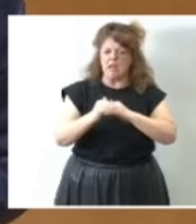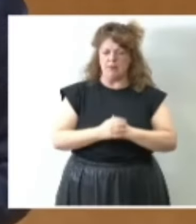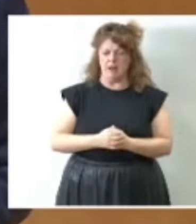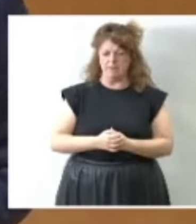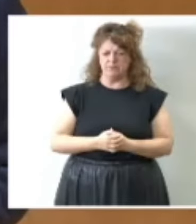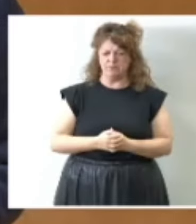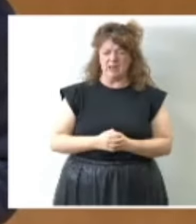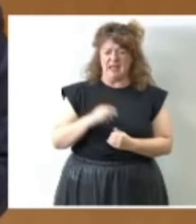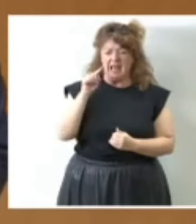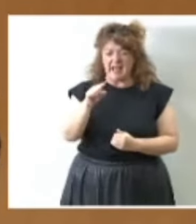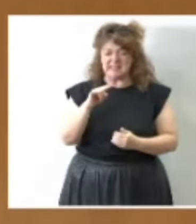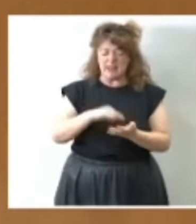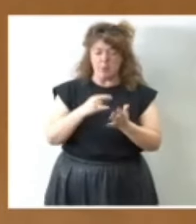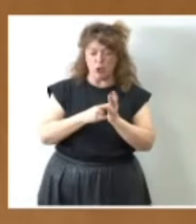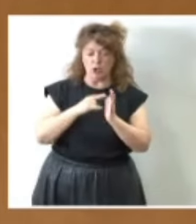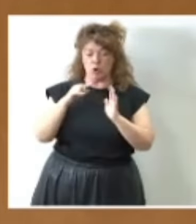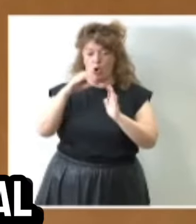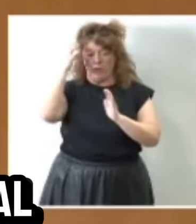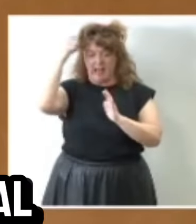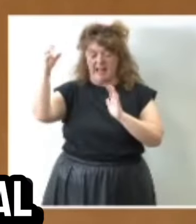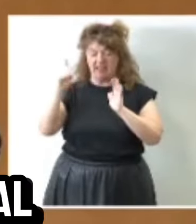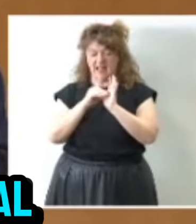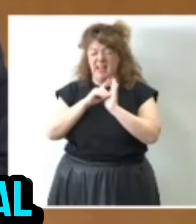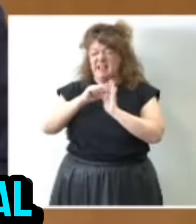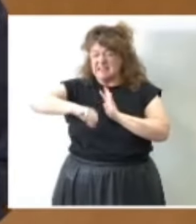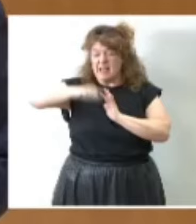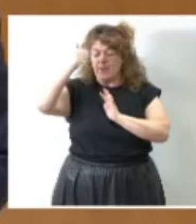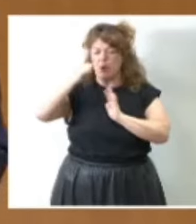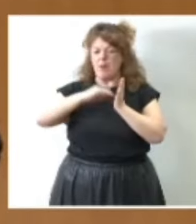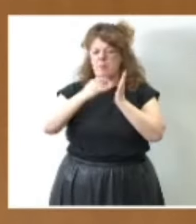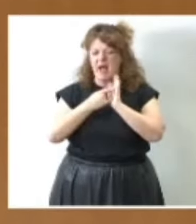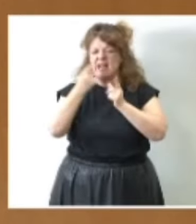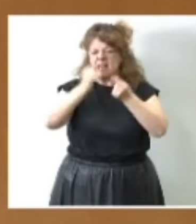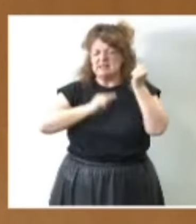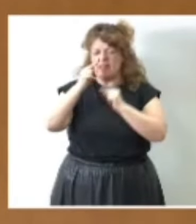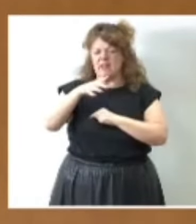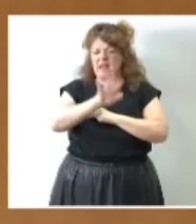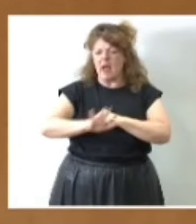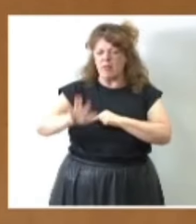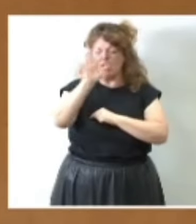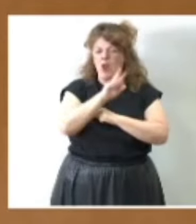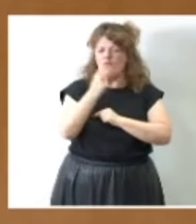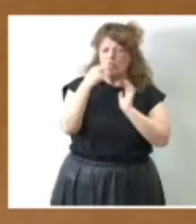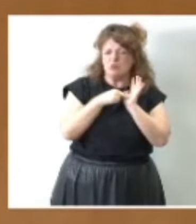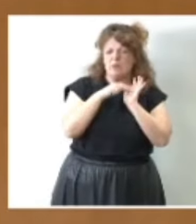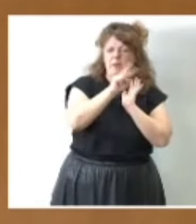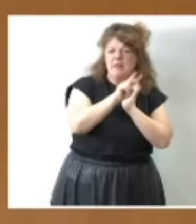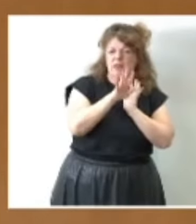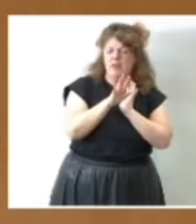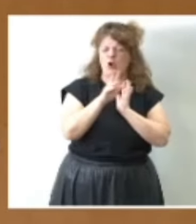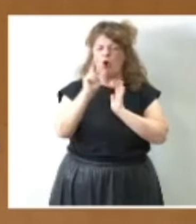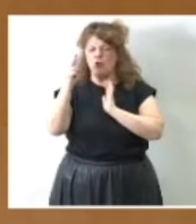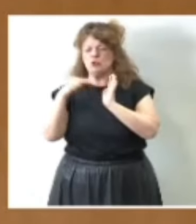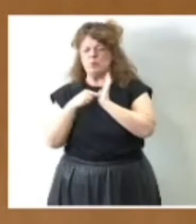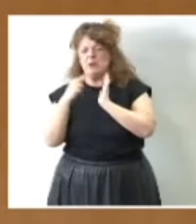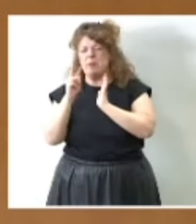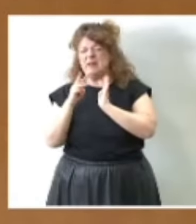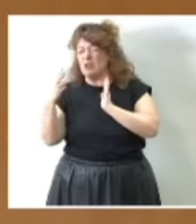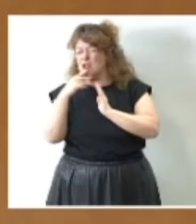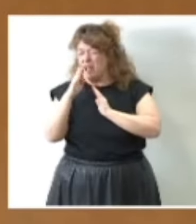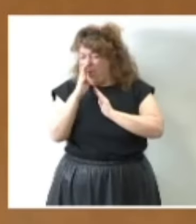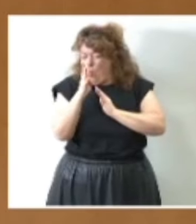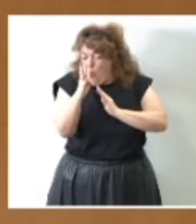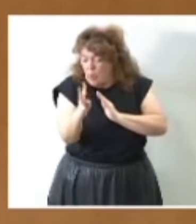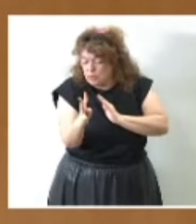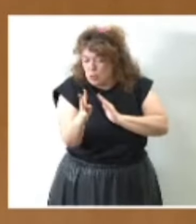el proyecto de real decreto por el que se aprueba el Plan Estadístico Nacional 2025-2028 ya consagrará para los próximos cuatro